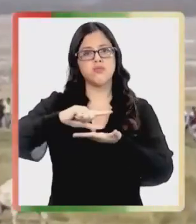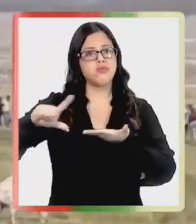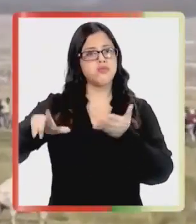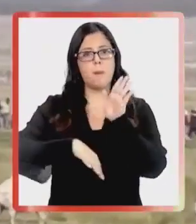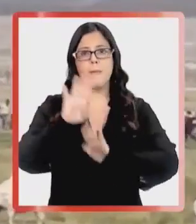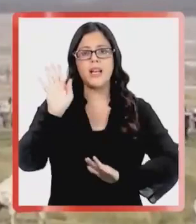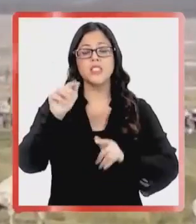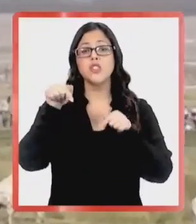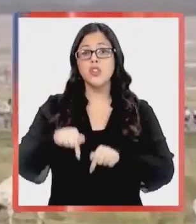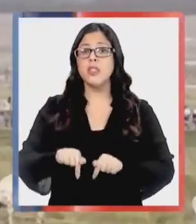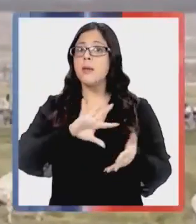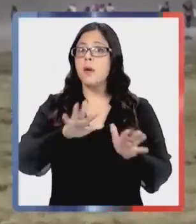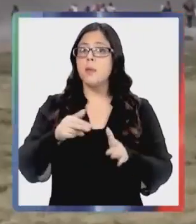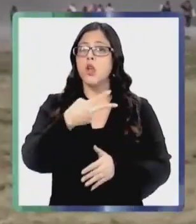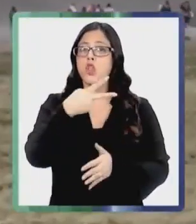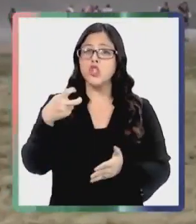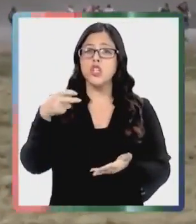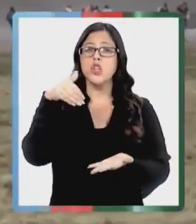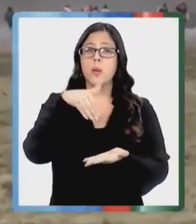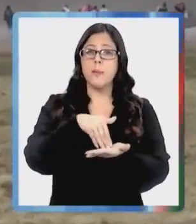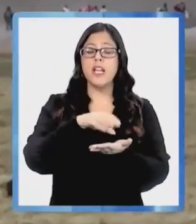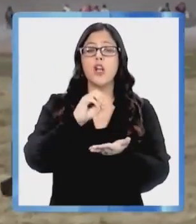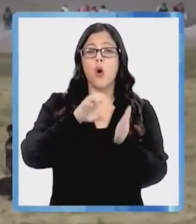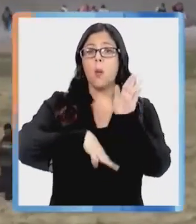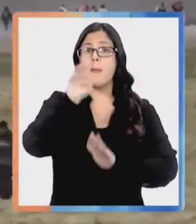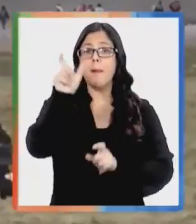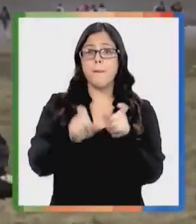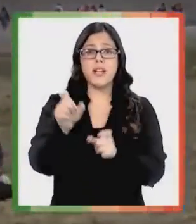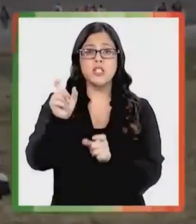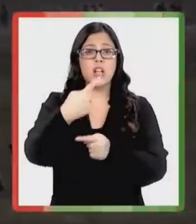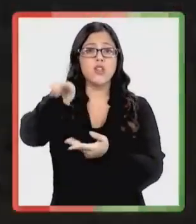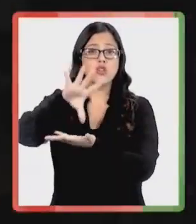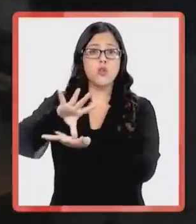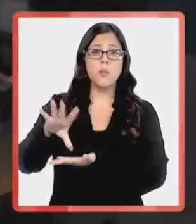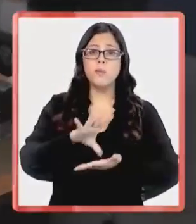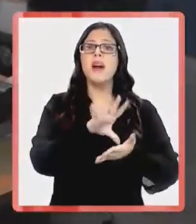.000 o más personas extranjeras en situación irregular.